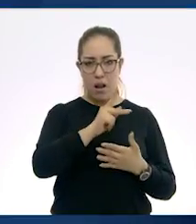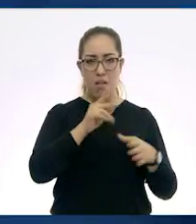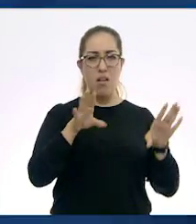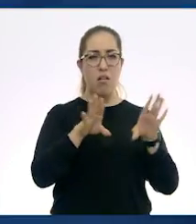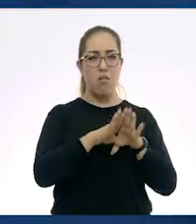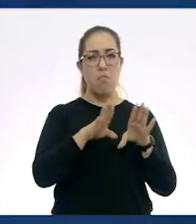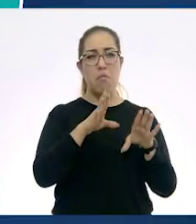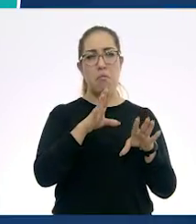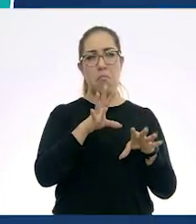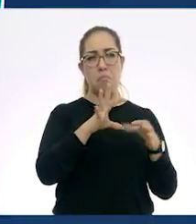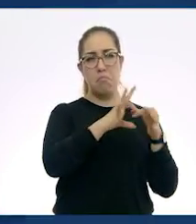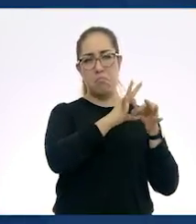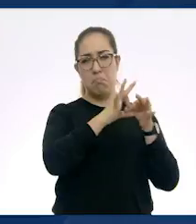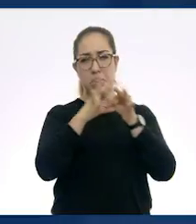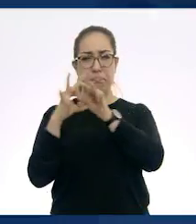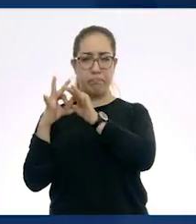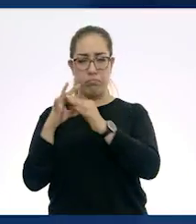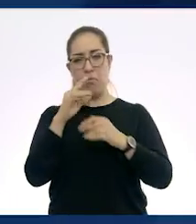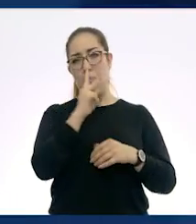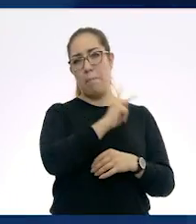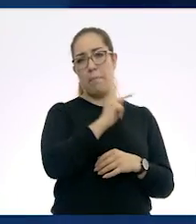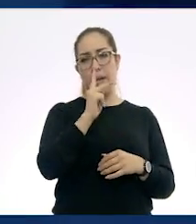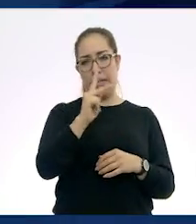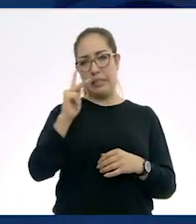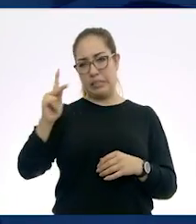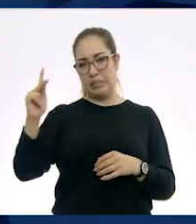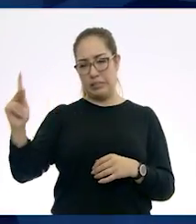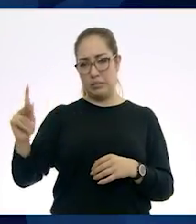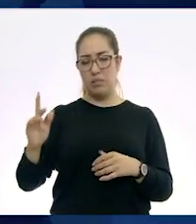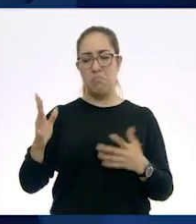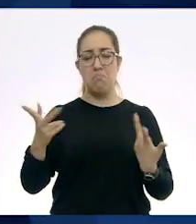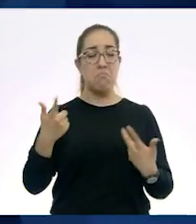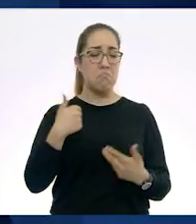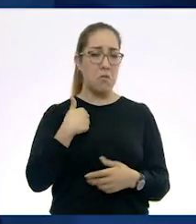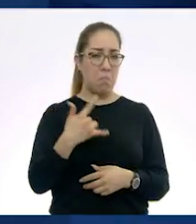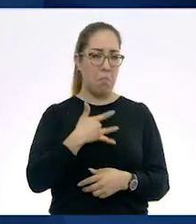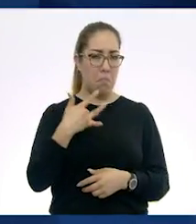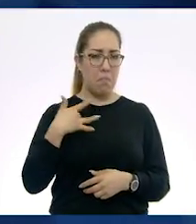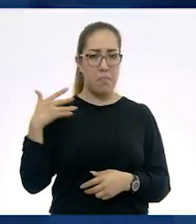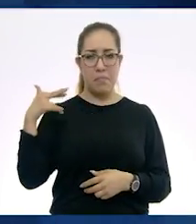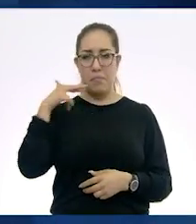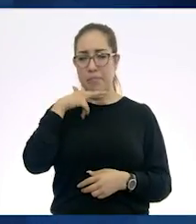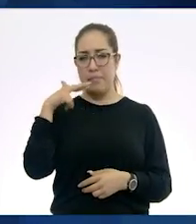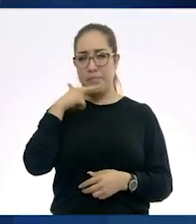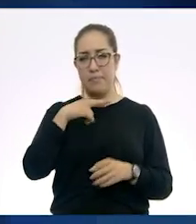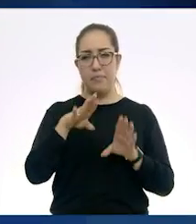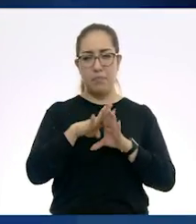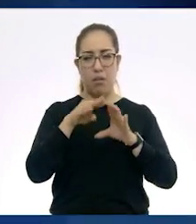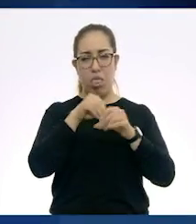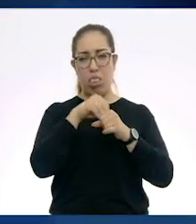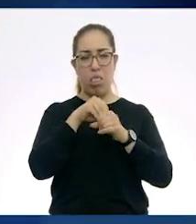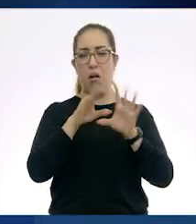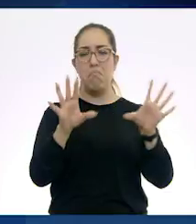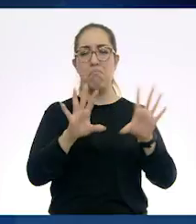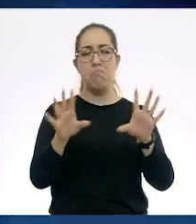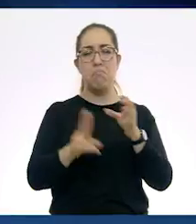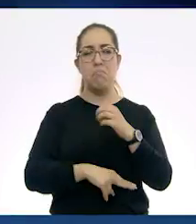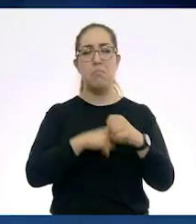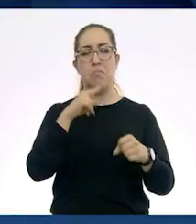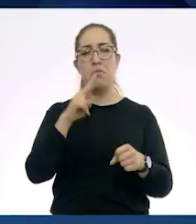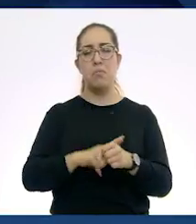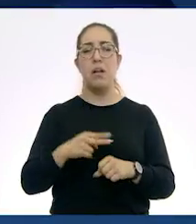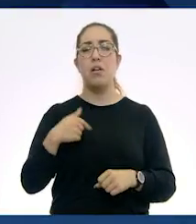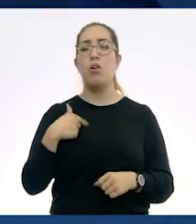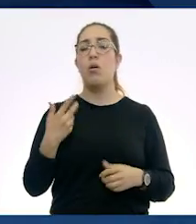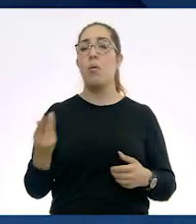tengan. Yo, para efectos de rapidez y de no amontonar mucho la información, voy a